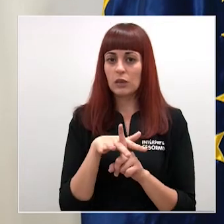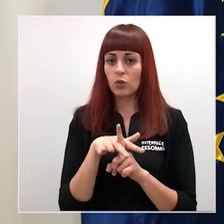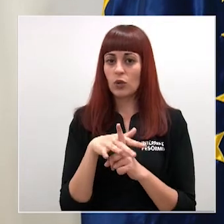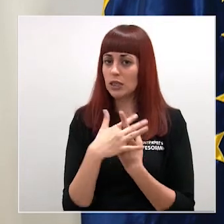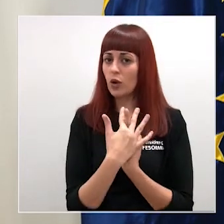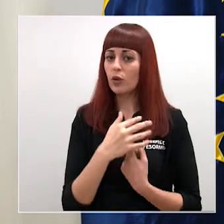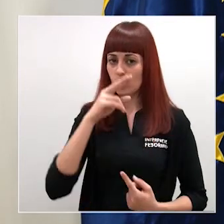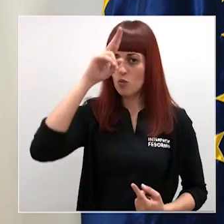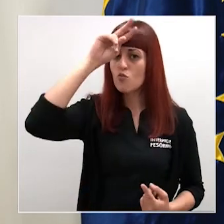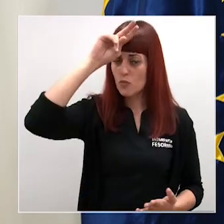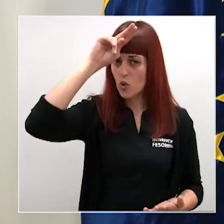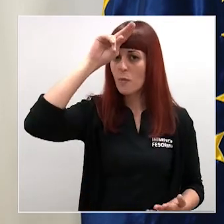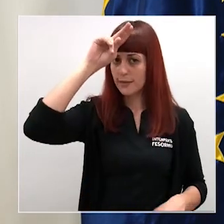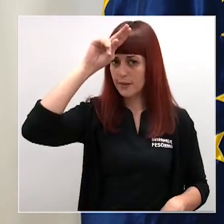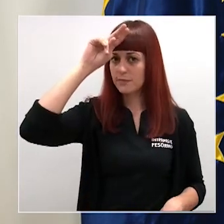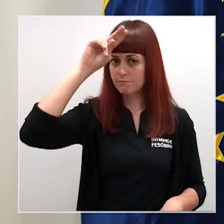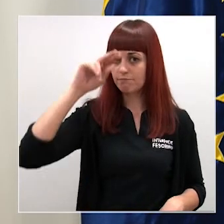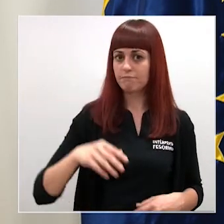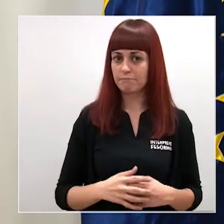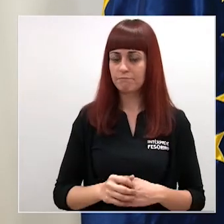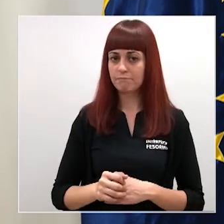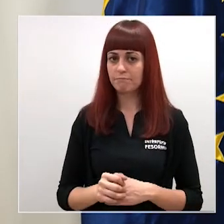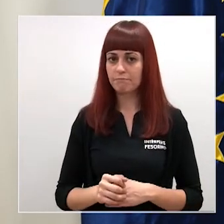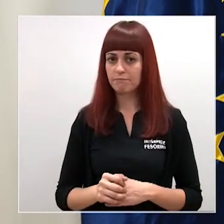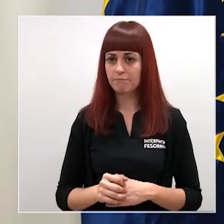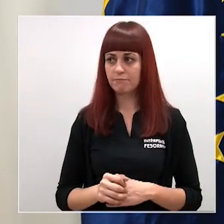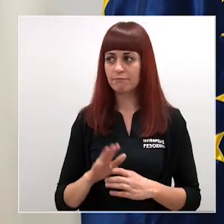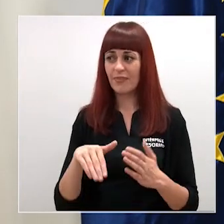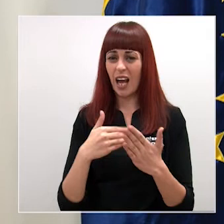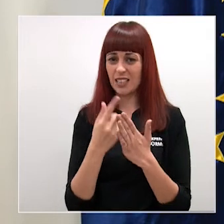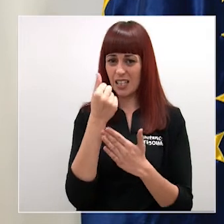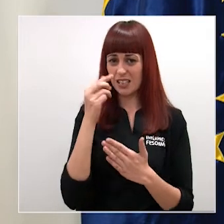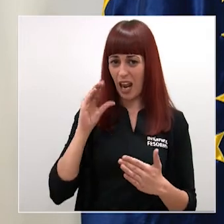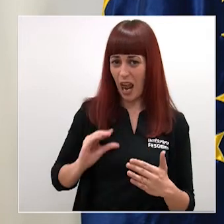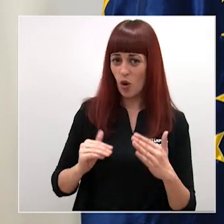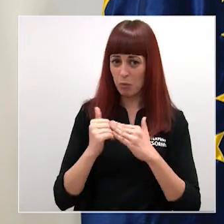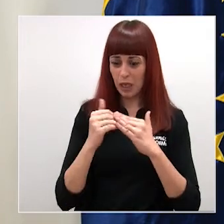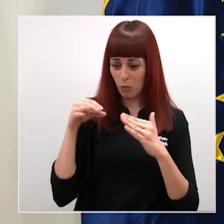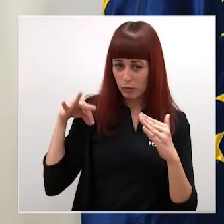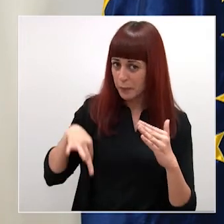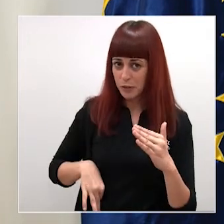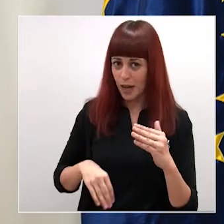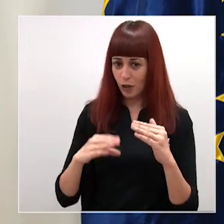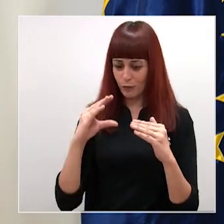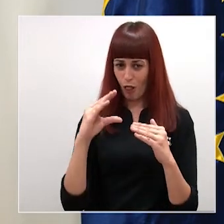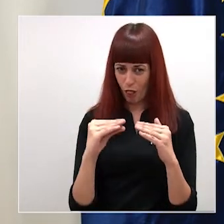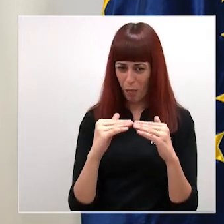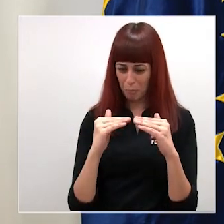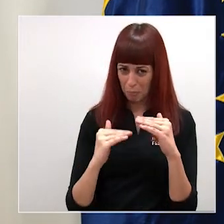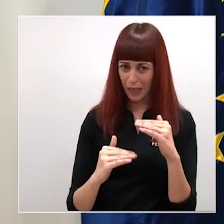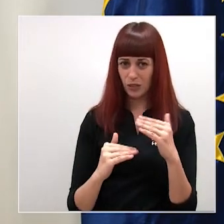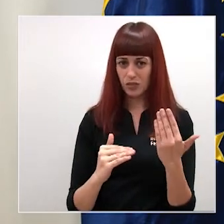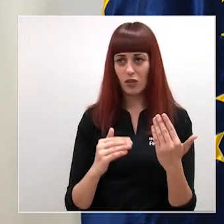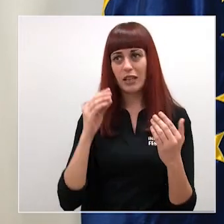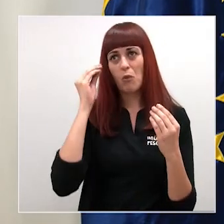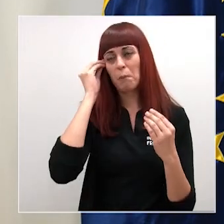bastante preocupante llegando incluso a estar por debajo del salario mínimo interprofesional entonces estamos trabajando arduamente en poder hacer algún